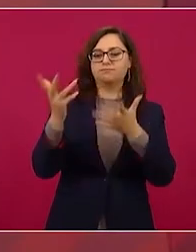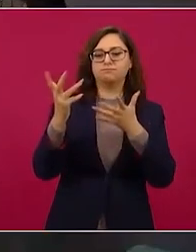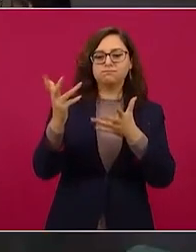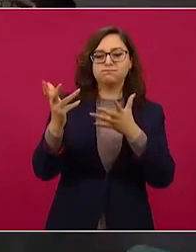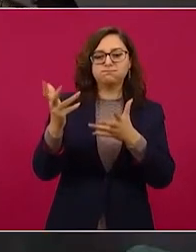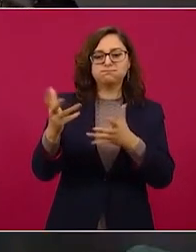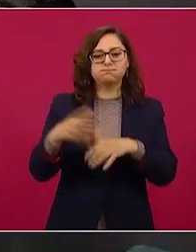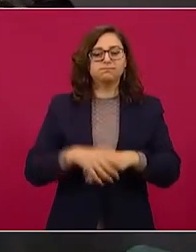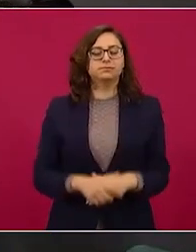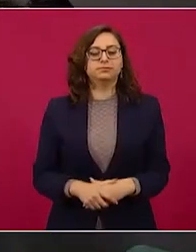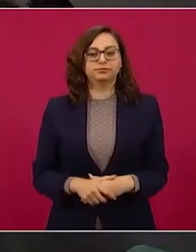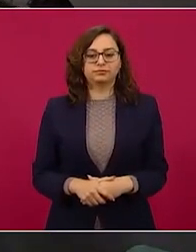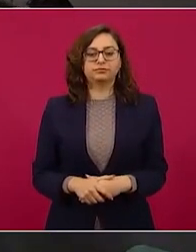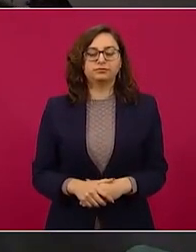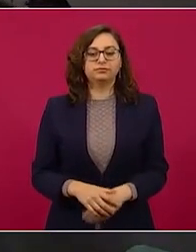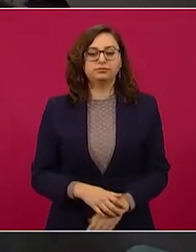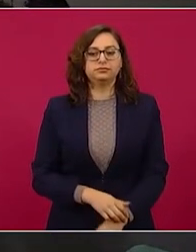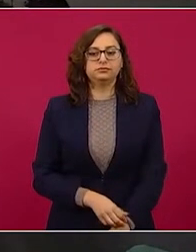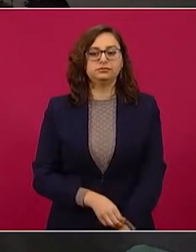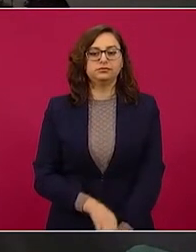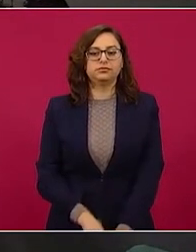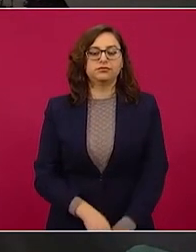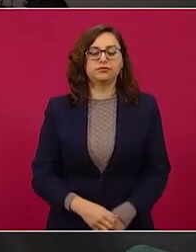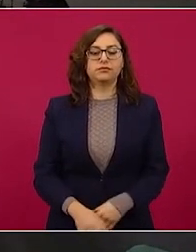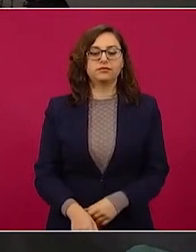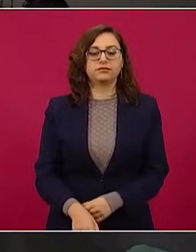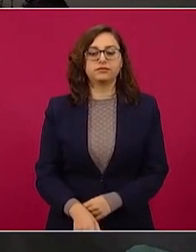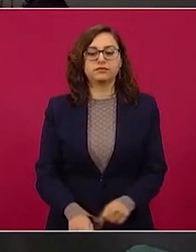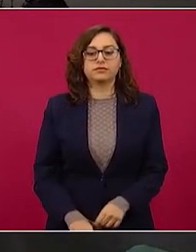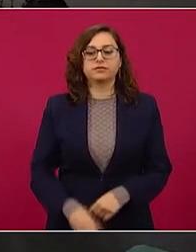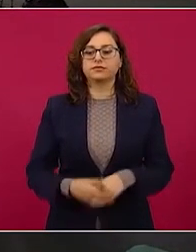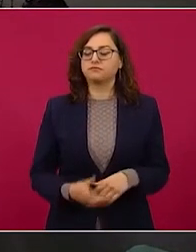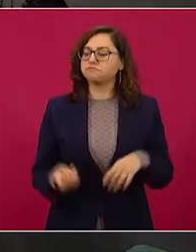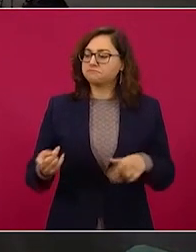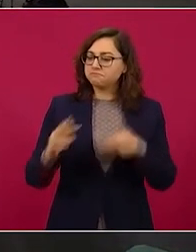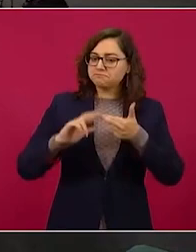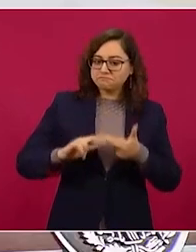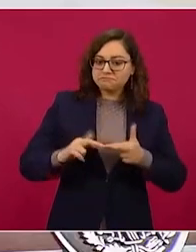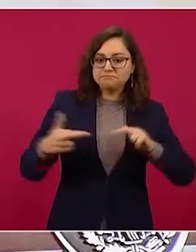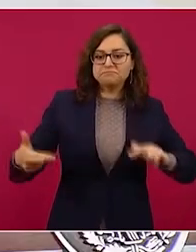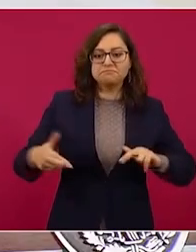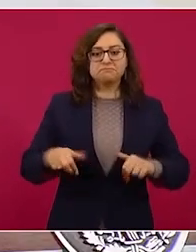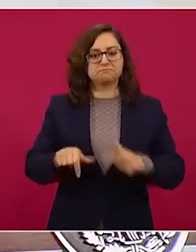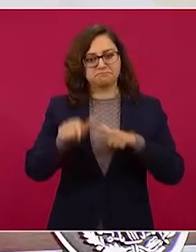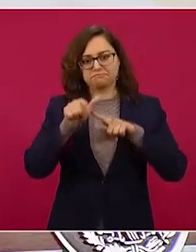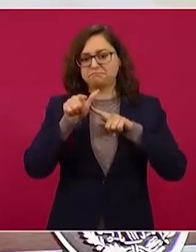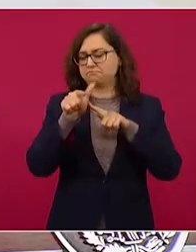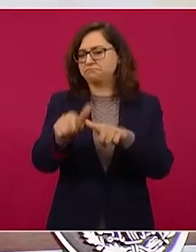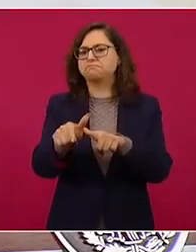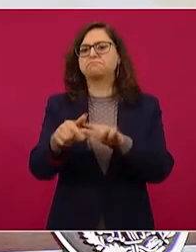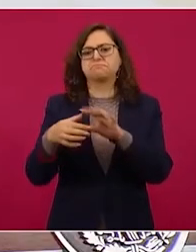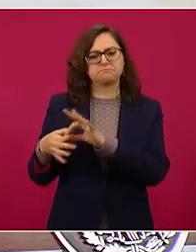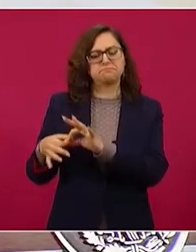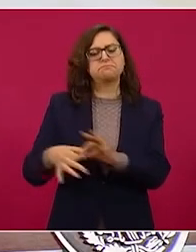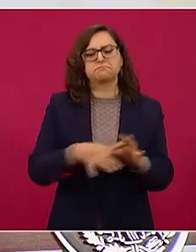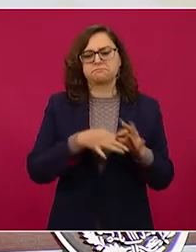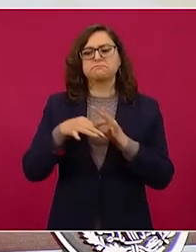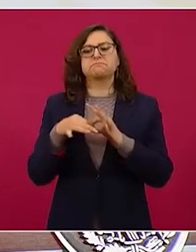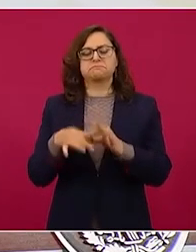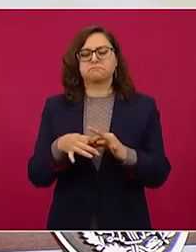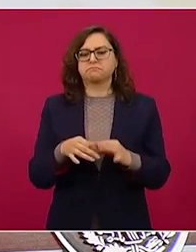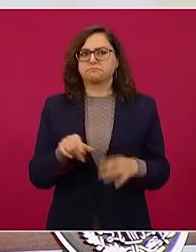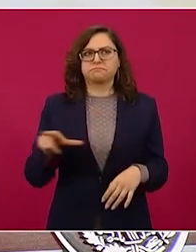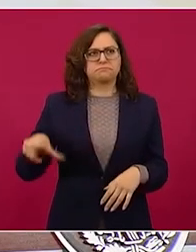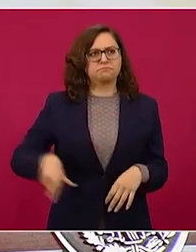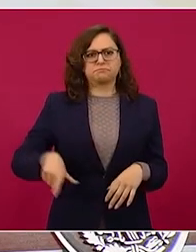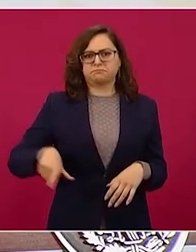Y vamos a mantener buenas relaciones con todos los